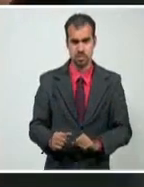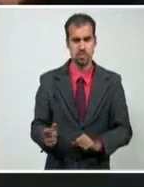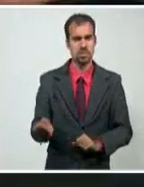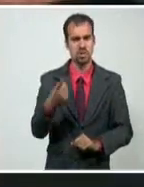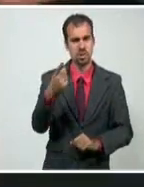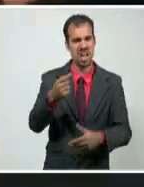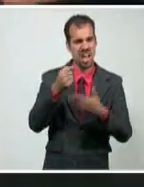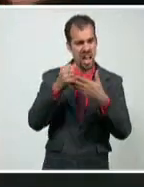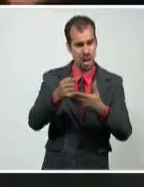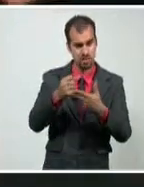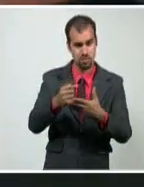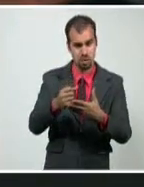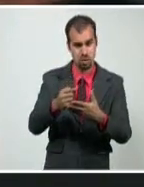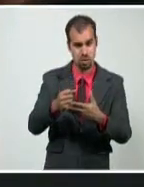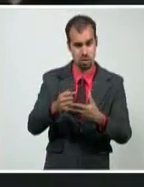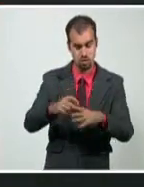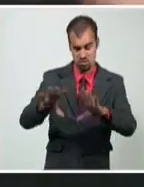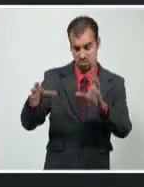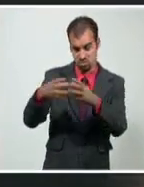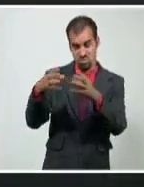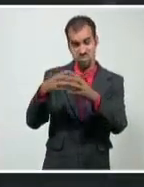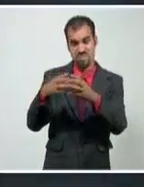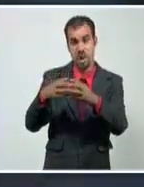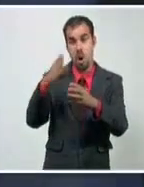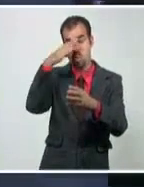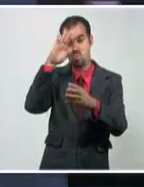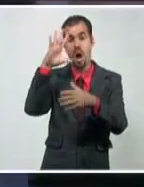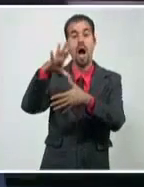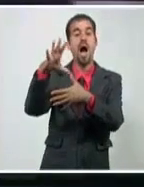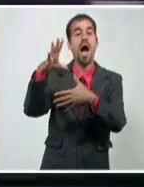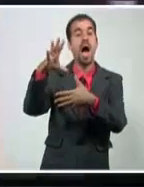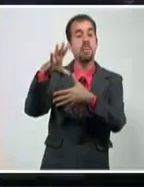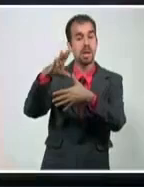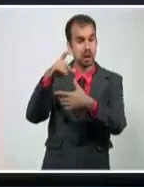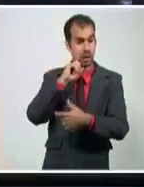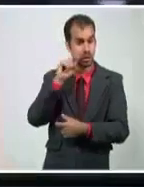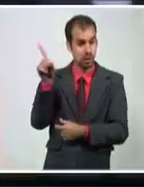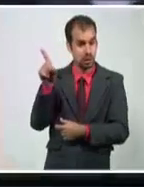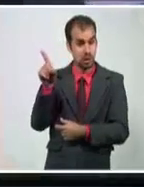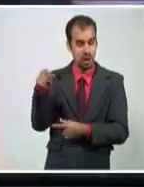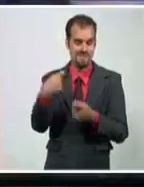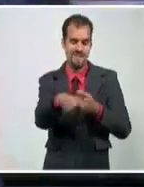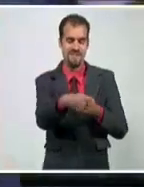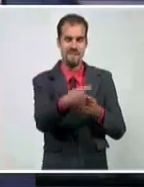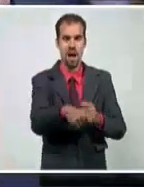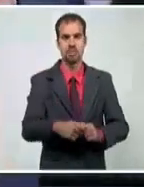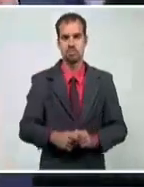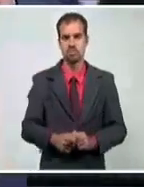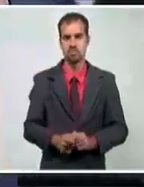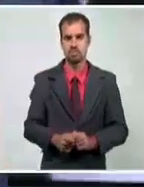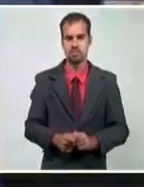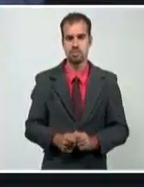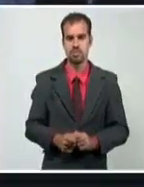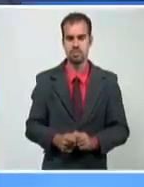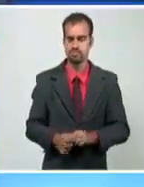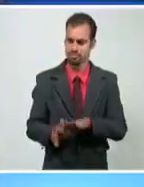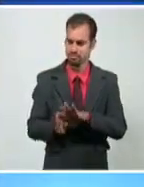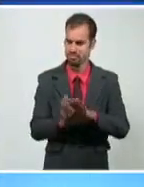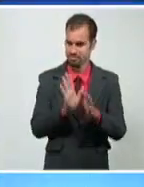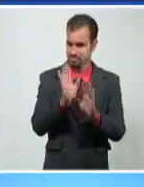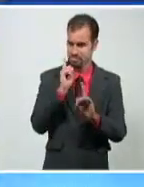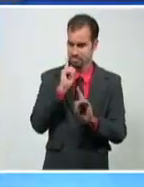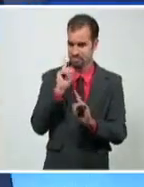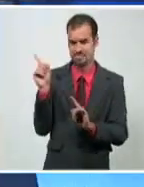de la Fundación Nacional Cubanoamericana. Hemos llegado hasta donde hemos llegado por... Hospitales colapsados y